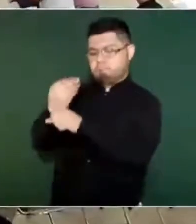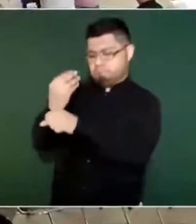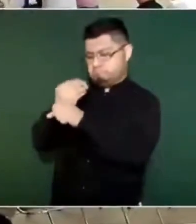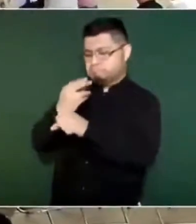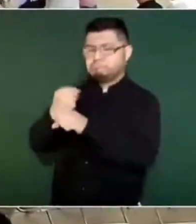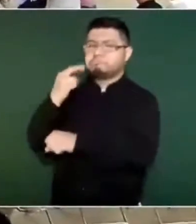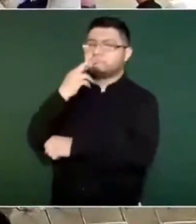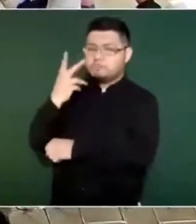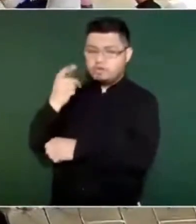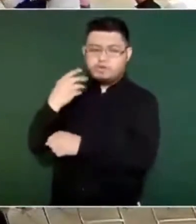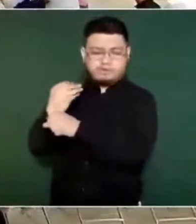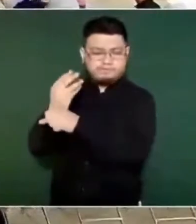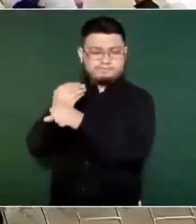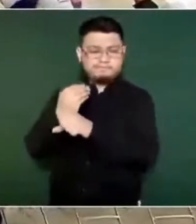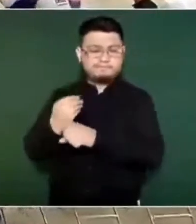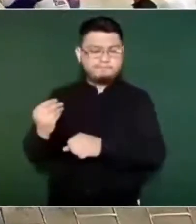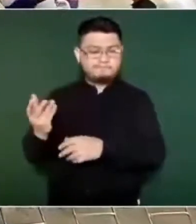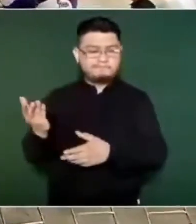Sí.